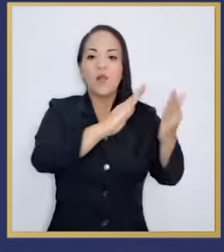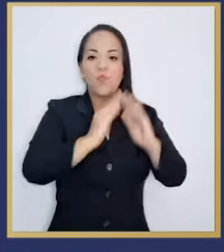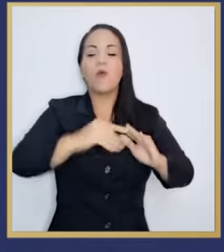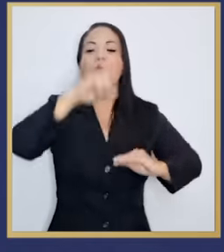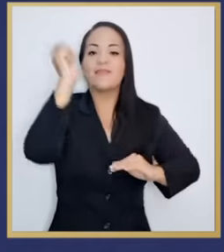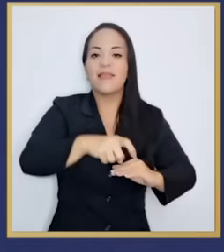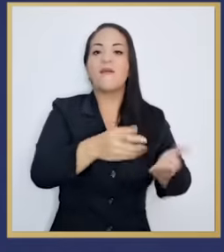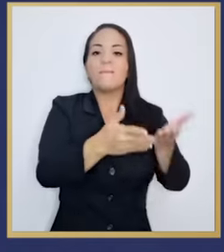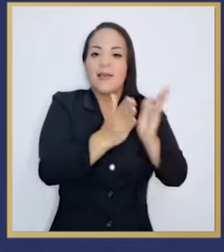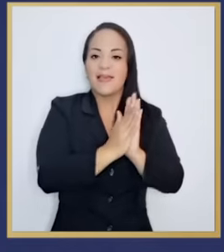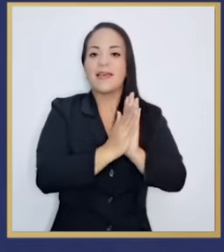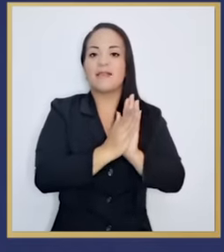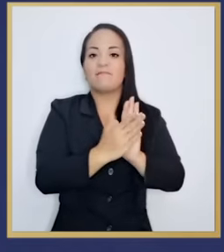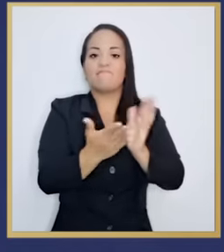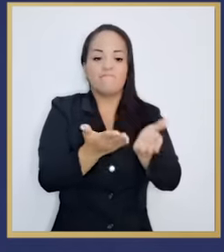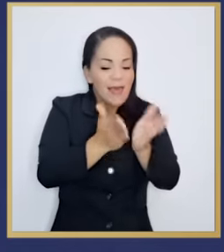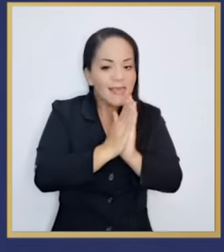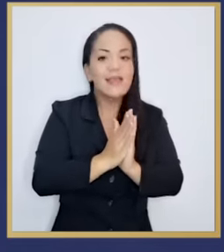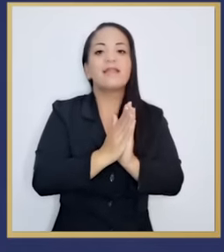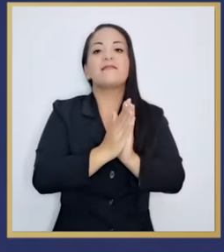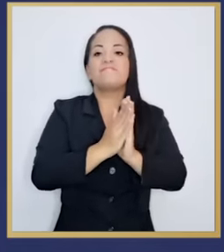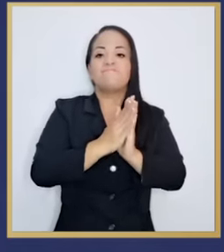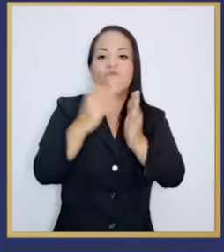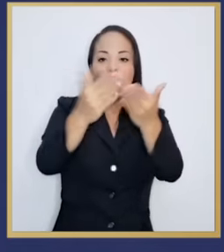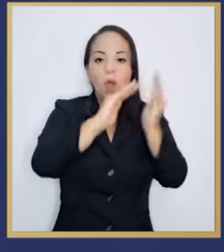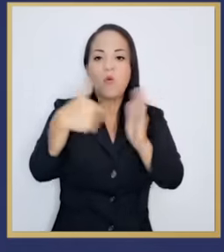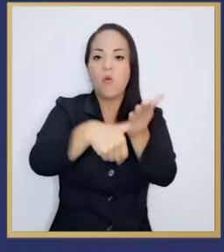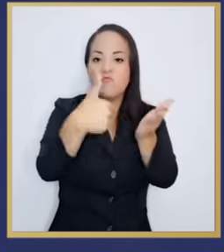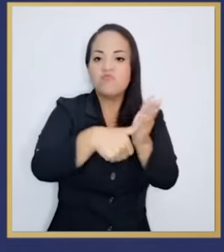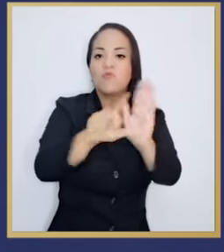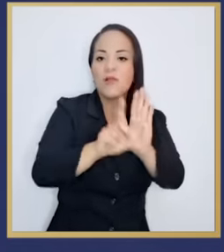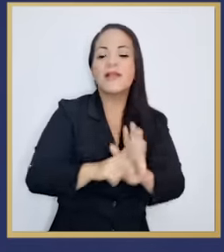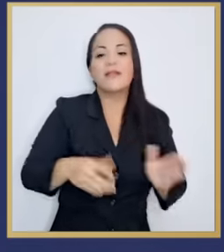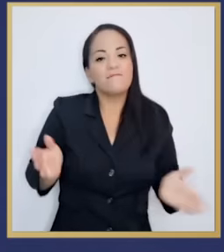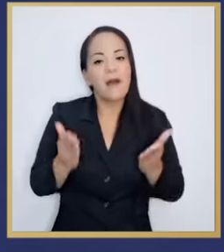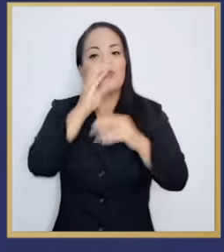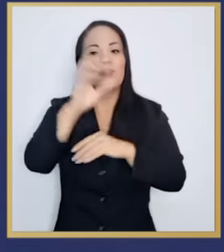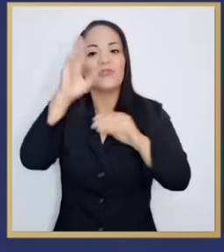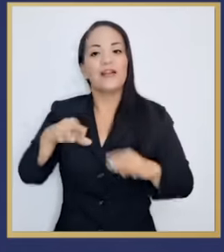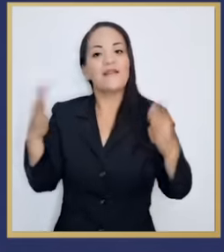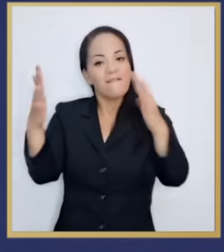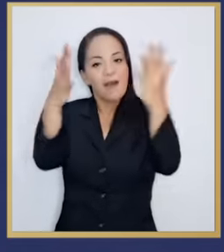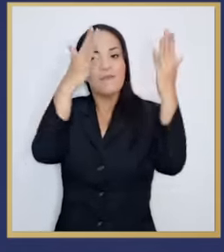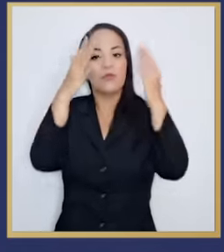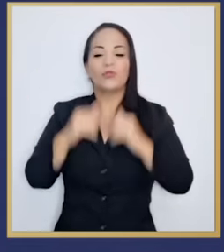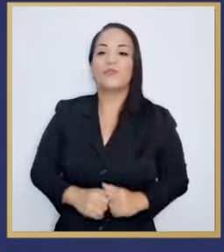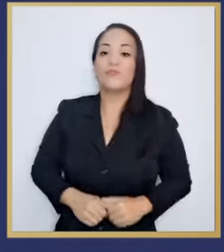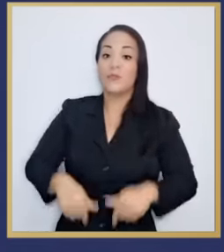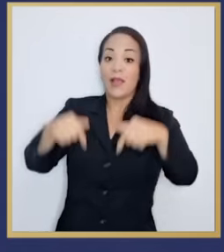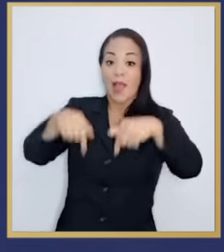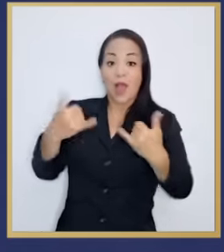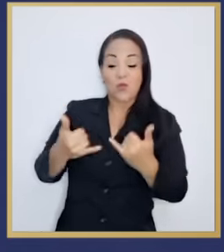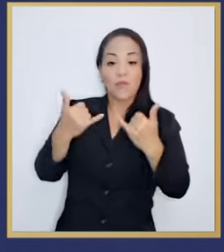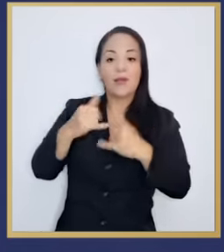señores así que es el pueblo que tiene que pedir el referendo señores vamos costa rica